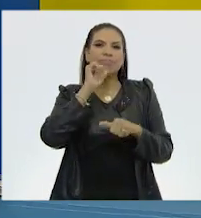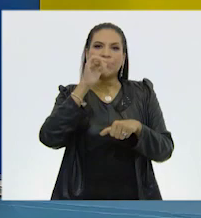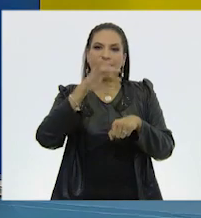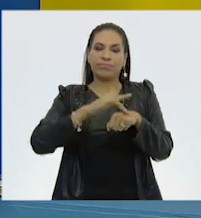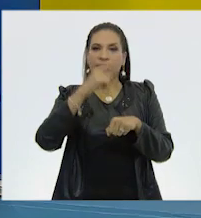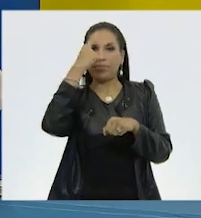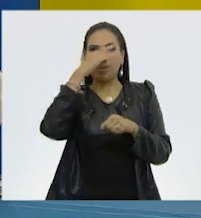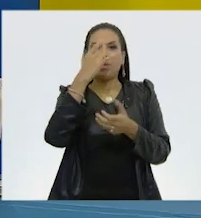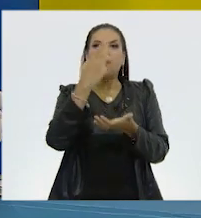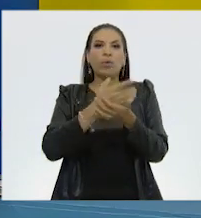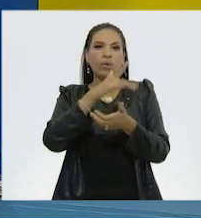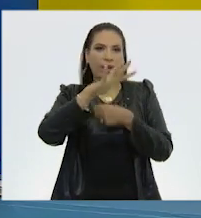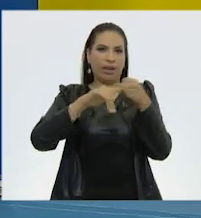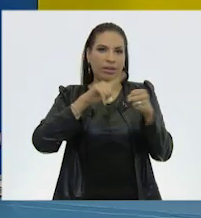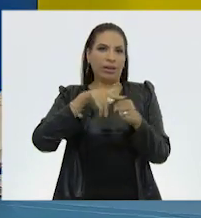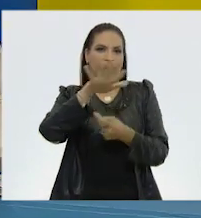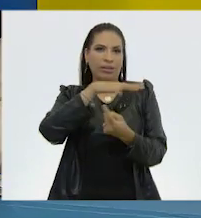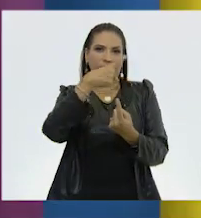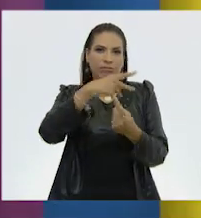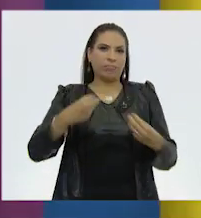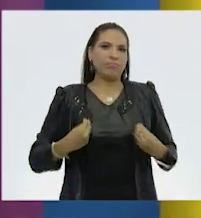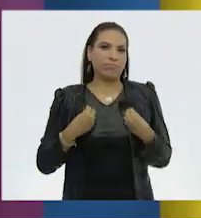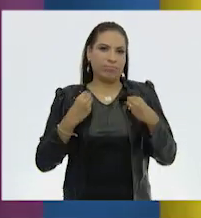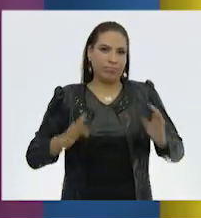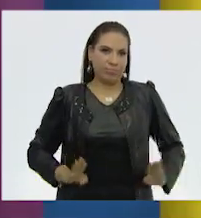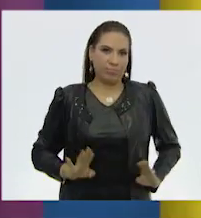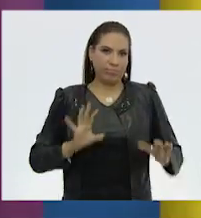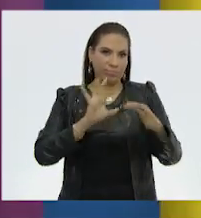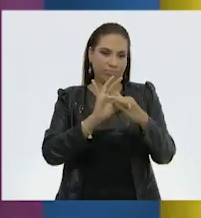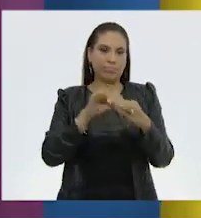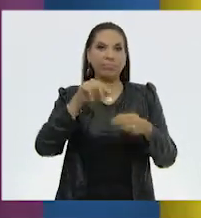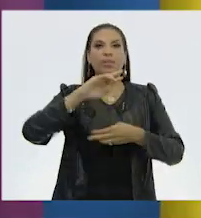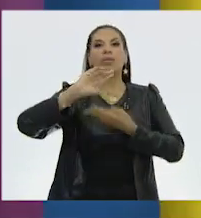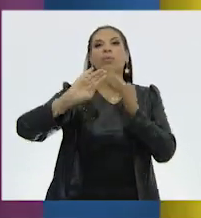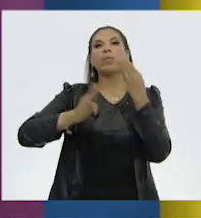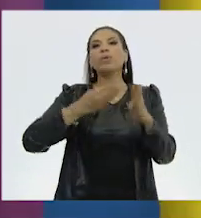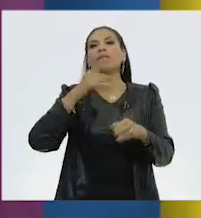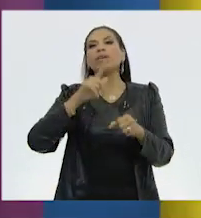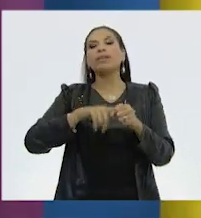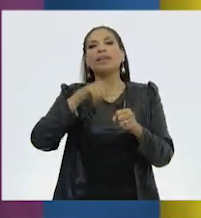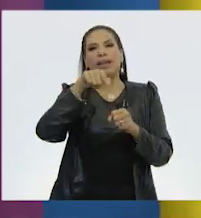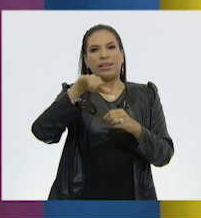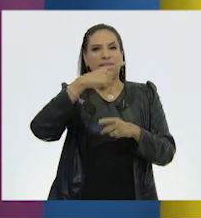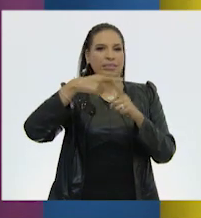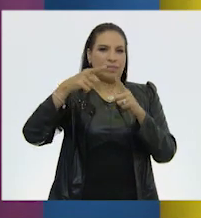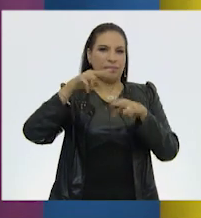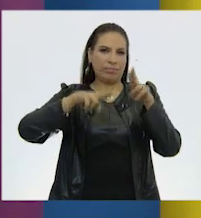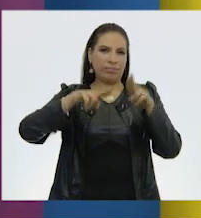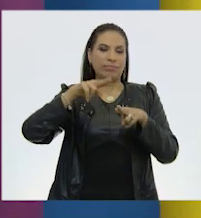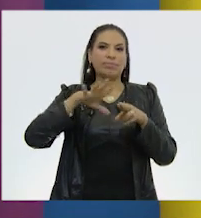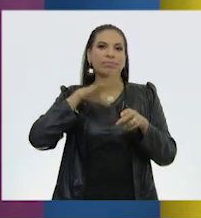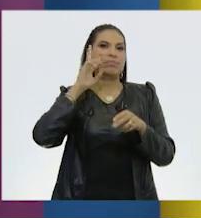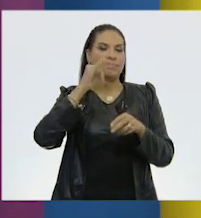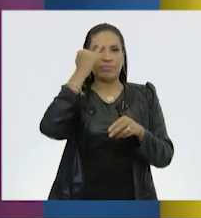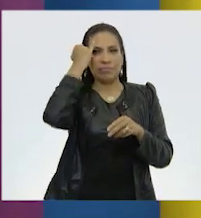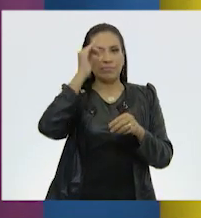solo para las especies que ahí habitan. Creo que a nivel mundial esta idea es de proteger ciertas áreas que se han